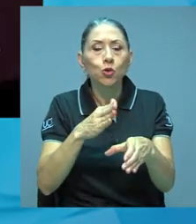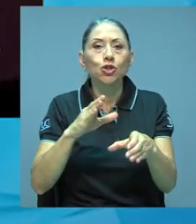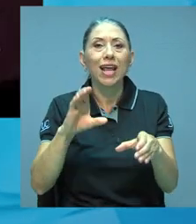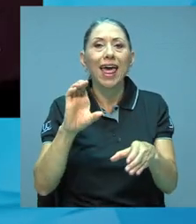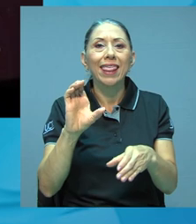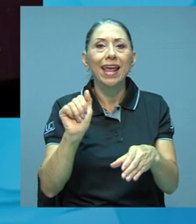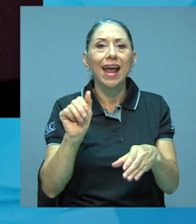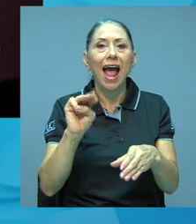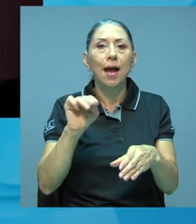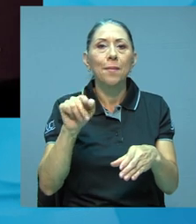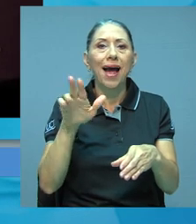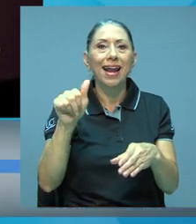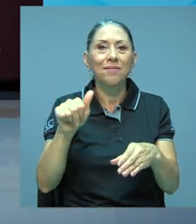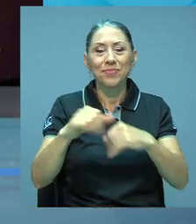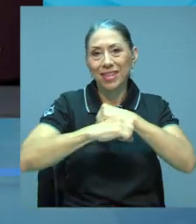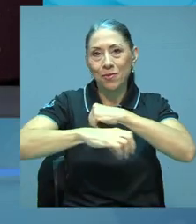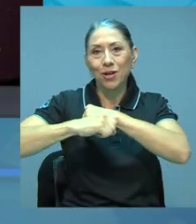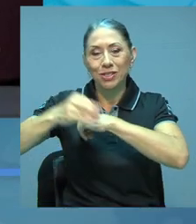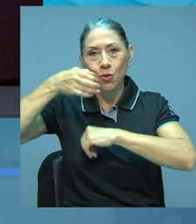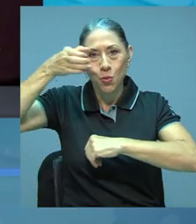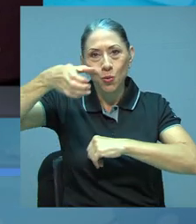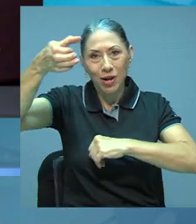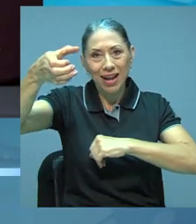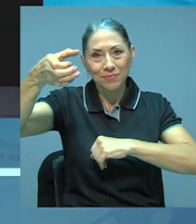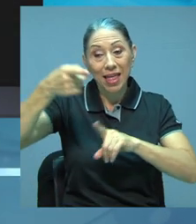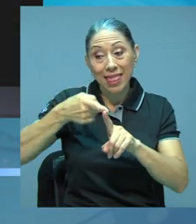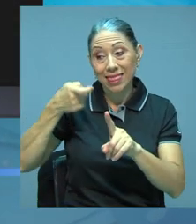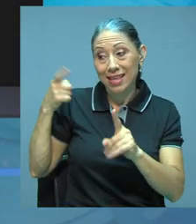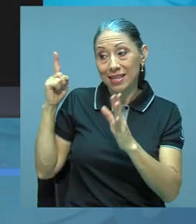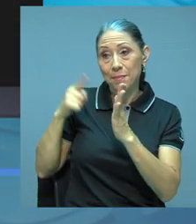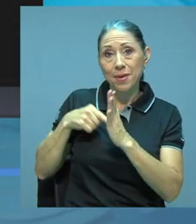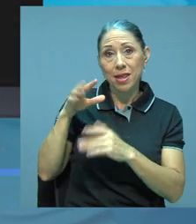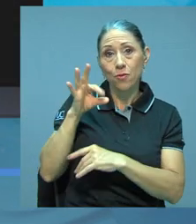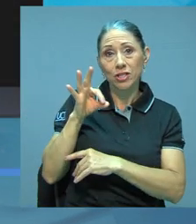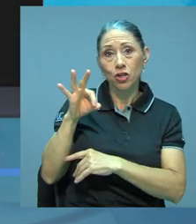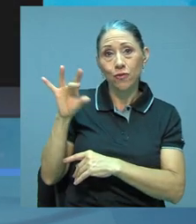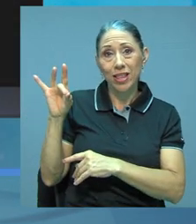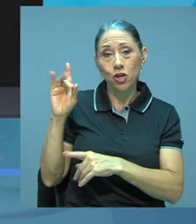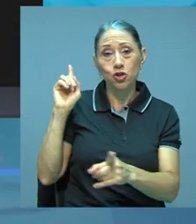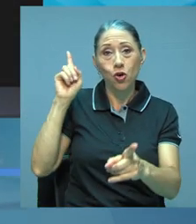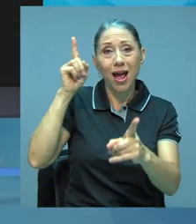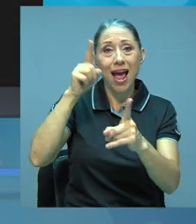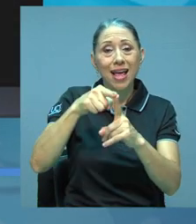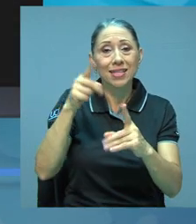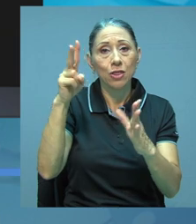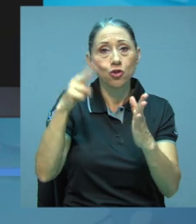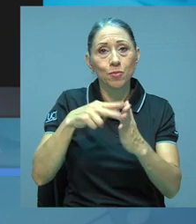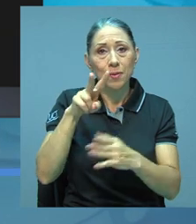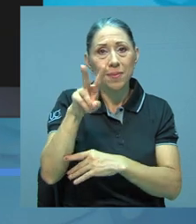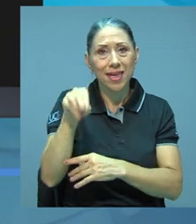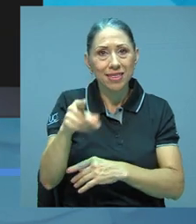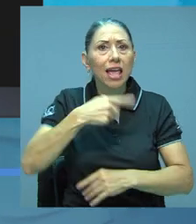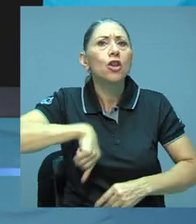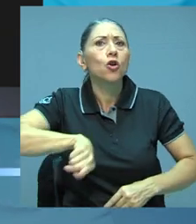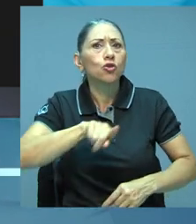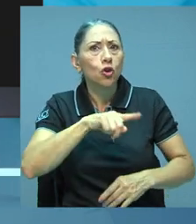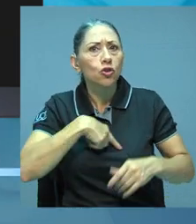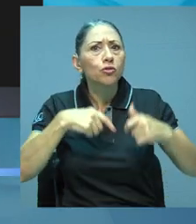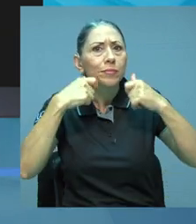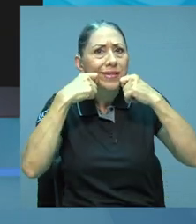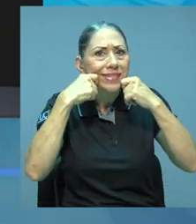cultural. A través de los años, desde el 98 hasta el 2020, estuvimos realizando